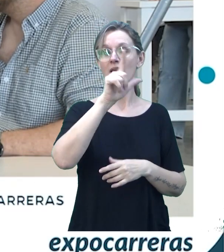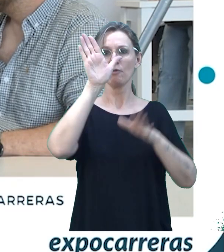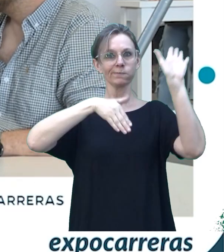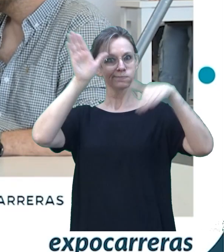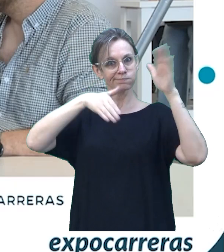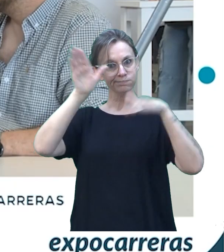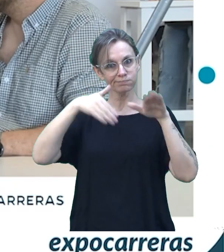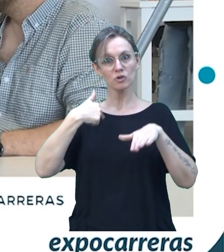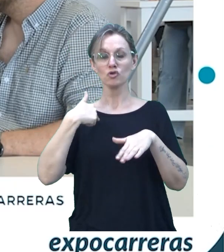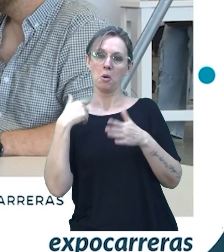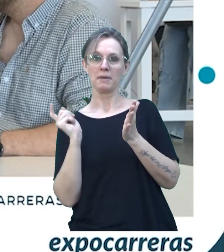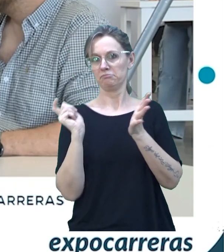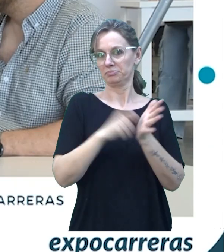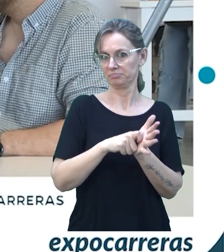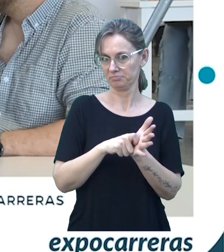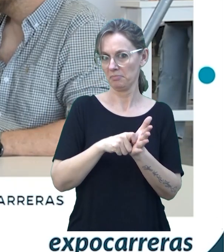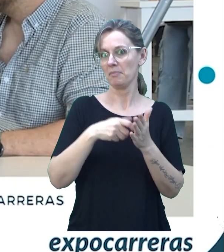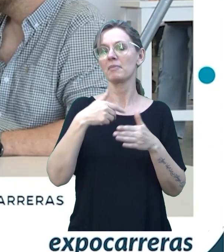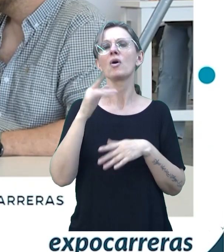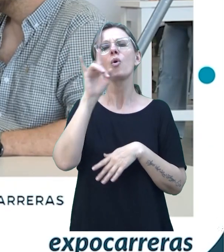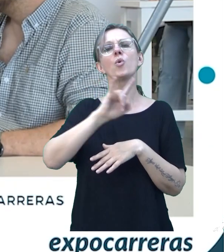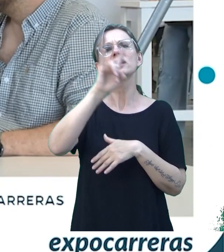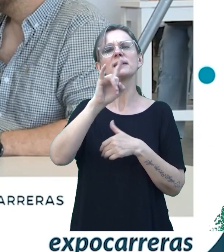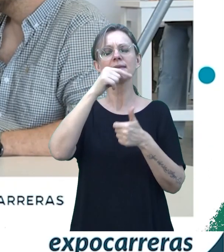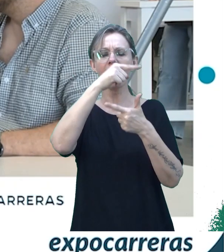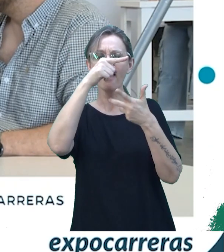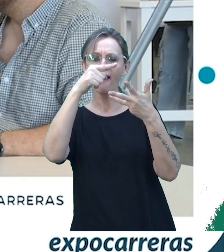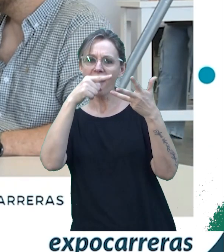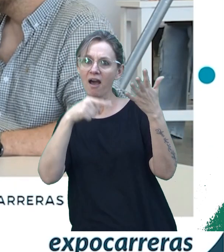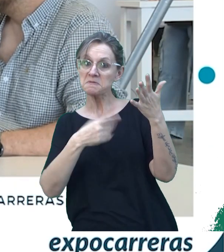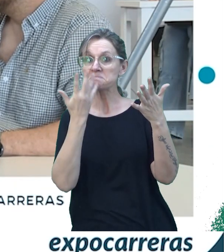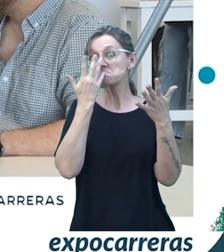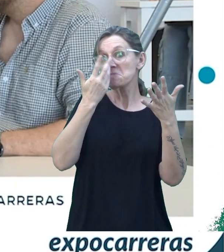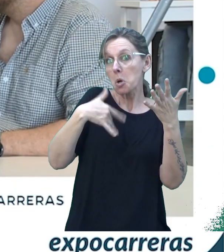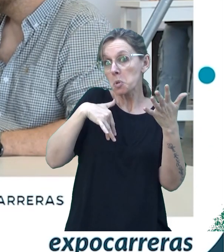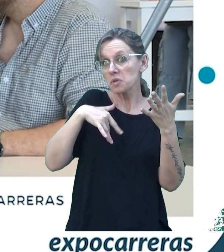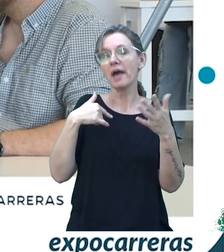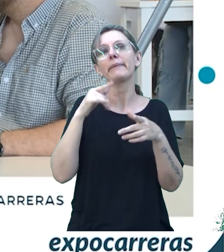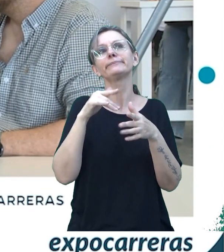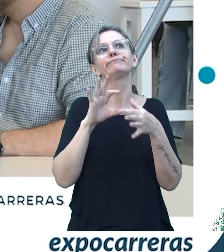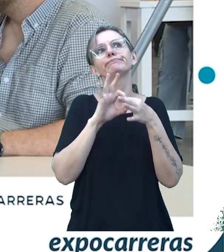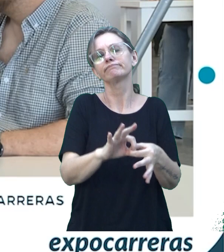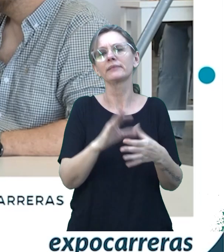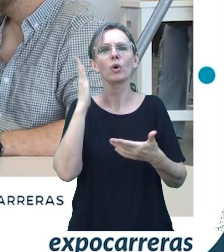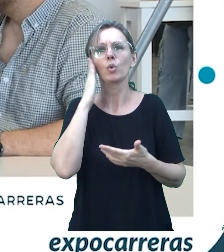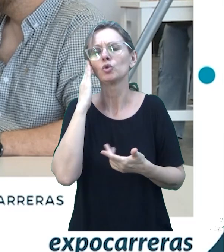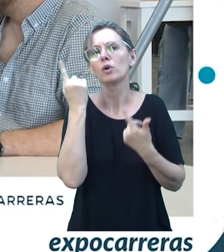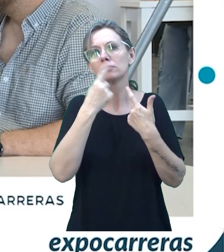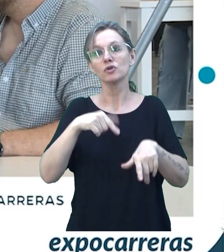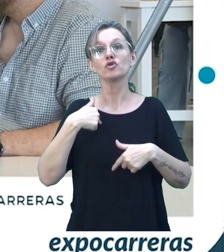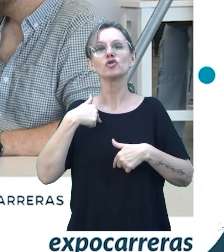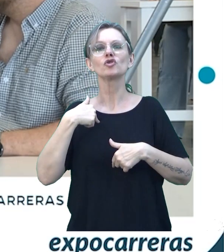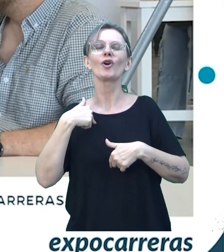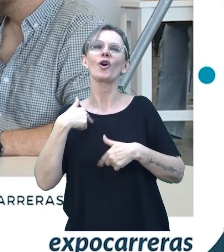nada, me postulé a las universidades que me parecían que me gustaban, digamos, por su cultura y demás. Yo tenía un plus que sabía,